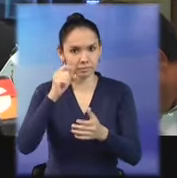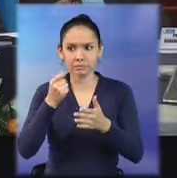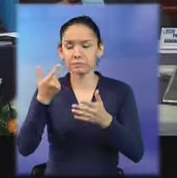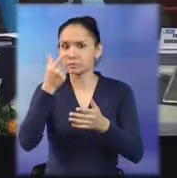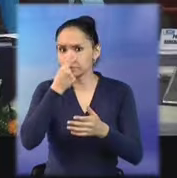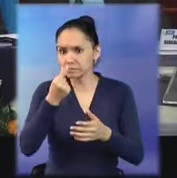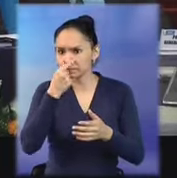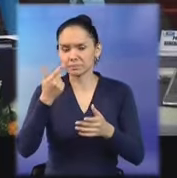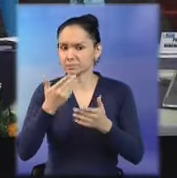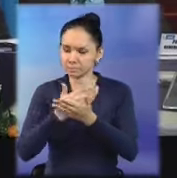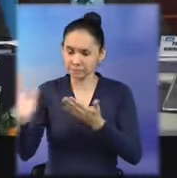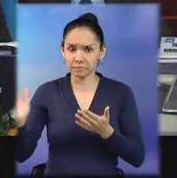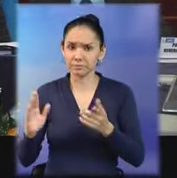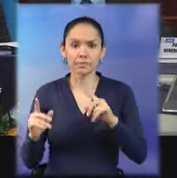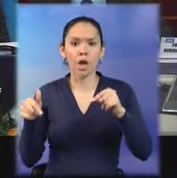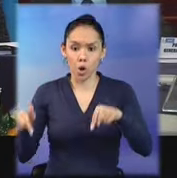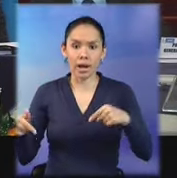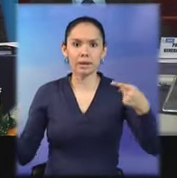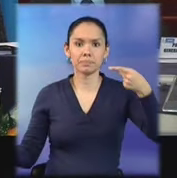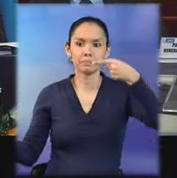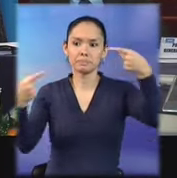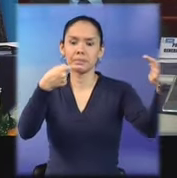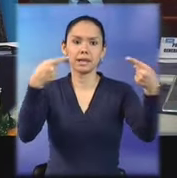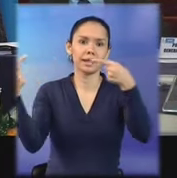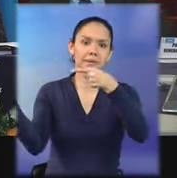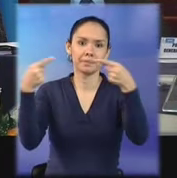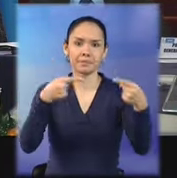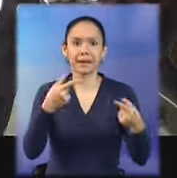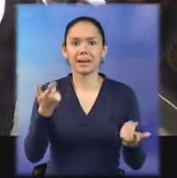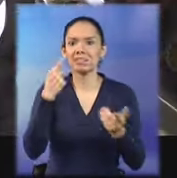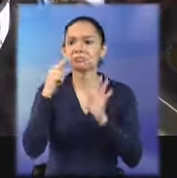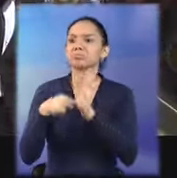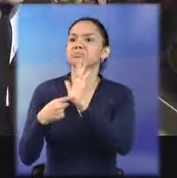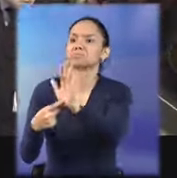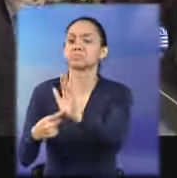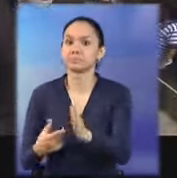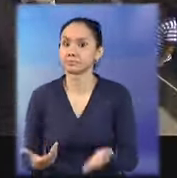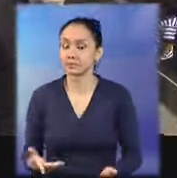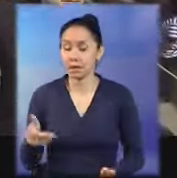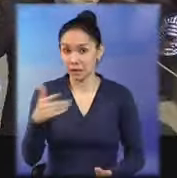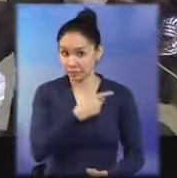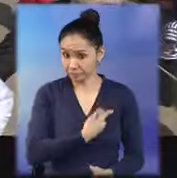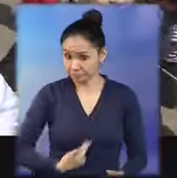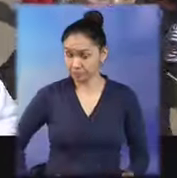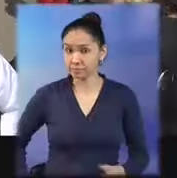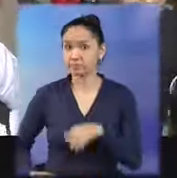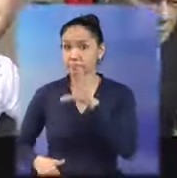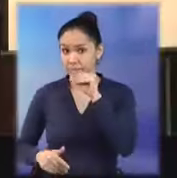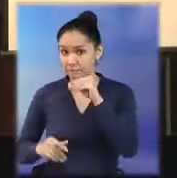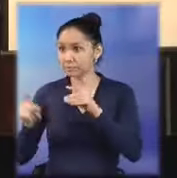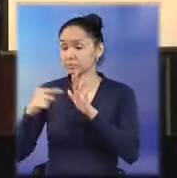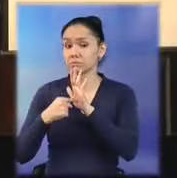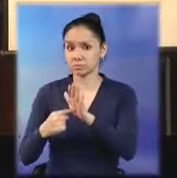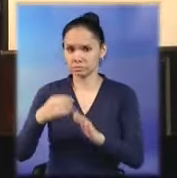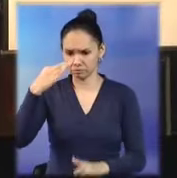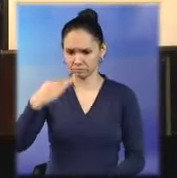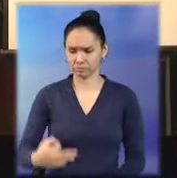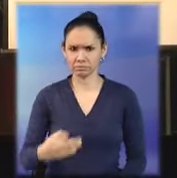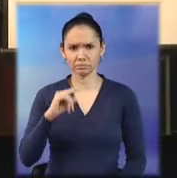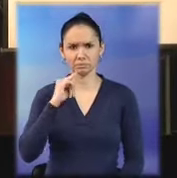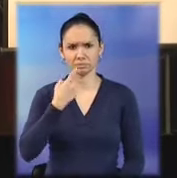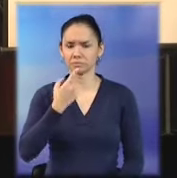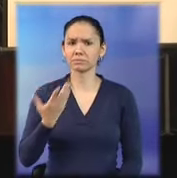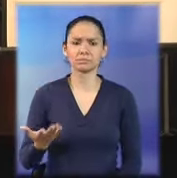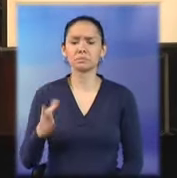corrupción. Así que la pelea ahora se sirve en frente de todos. El gobierno de los sueños nos trajo sinceridad. Sí, al fin